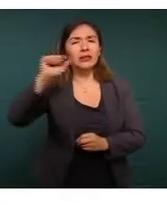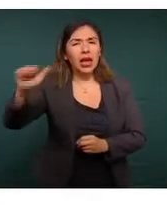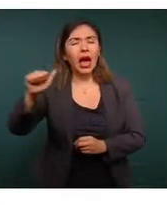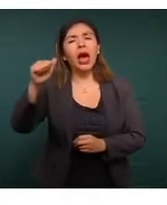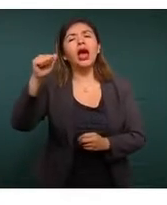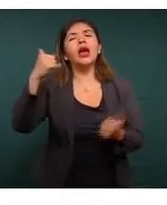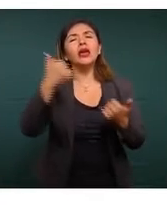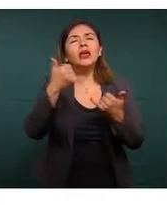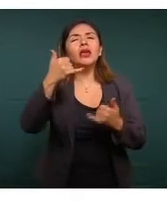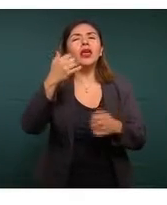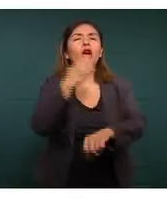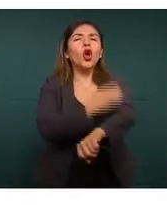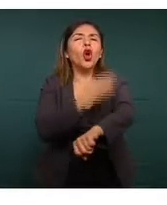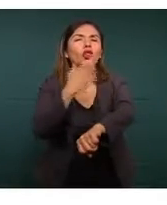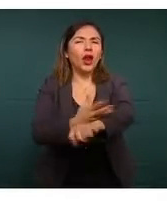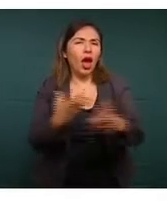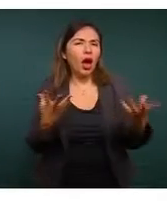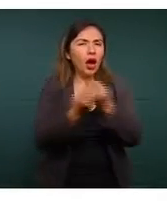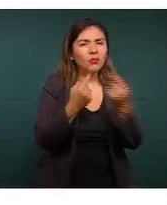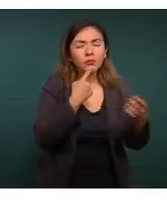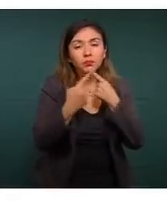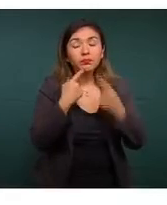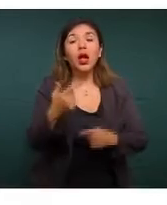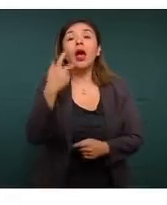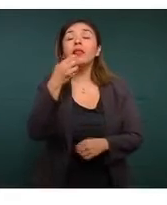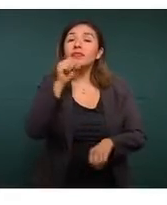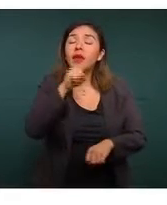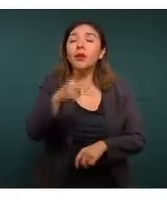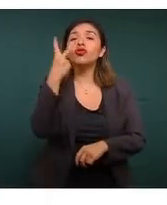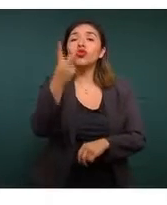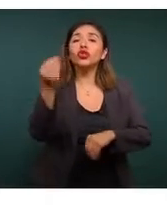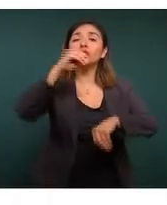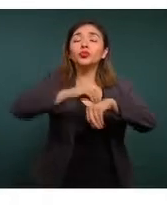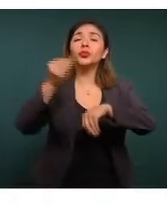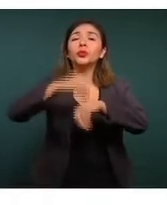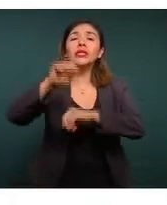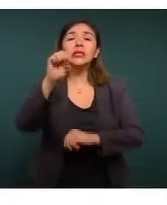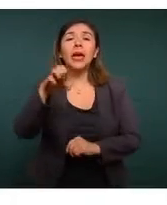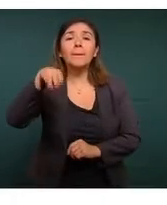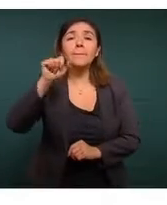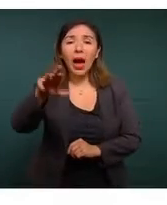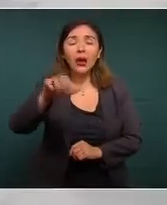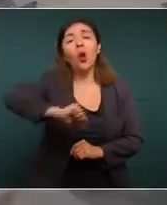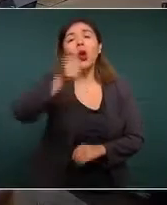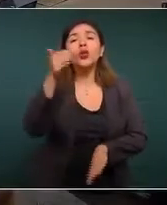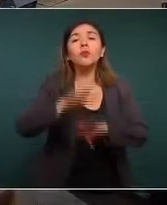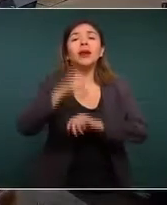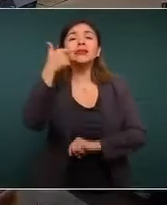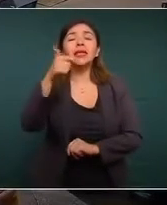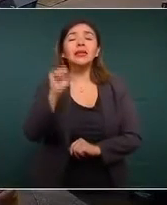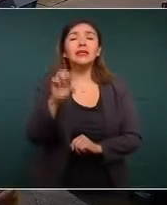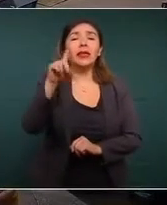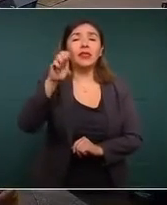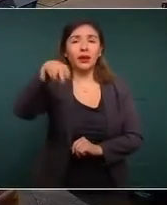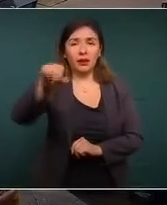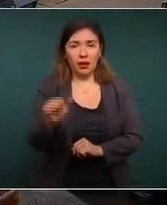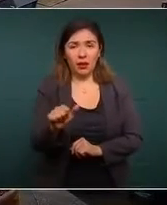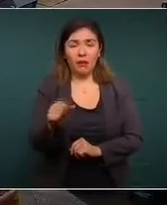y Comisión Coordinadora. Además, dos instalaciones de SEMAR y 7 de SEDENA,